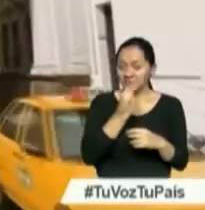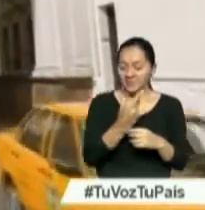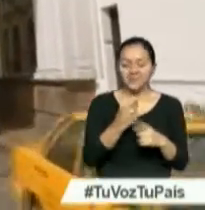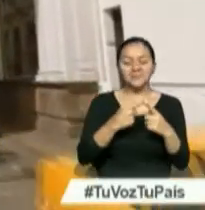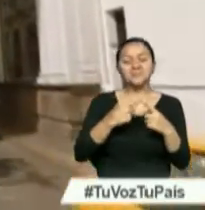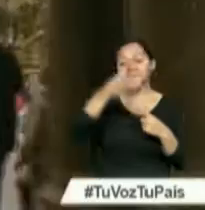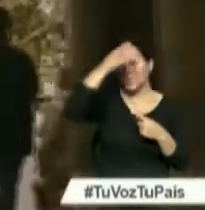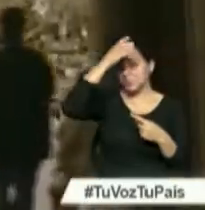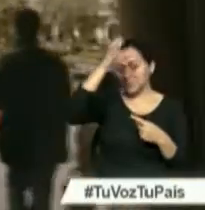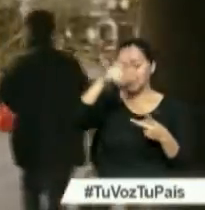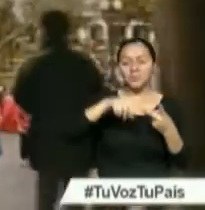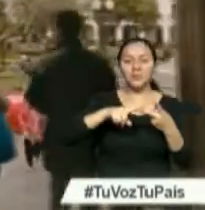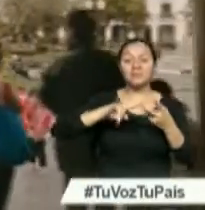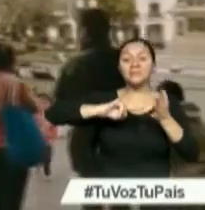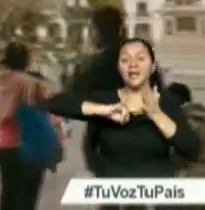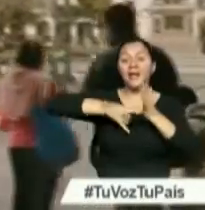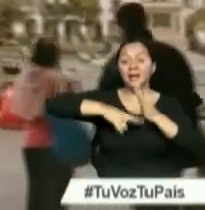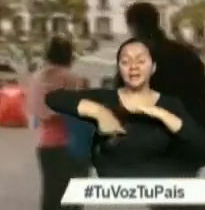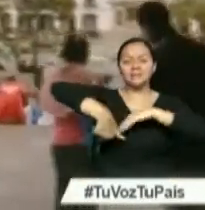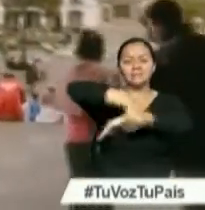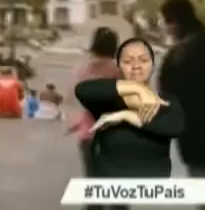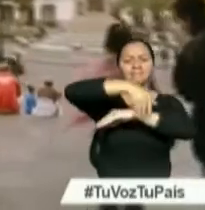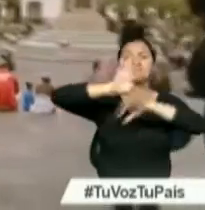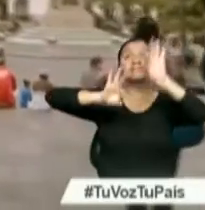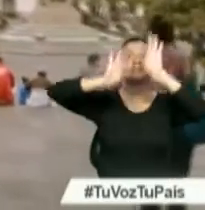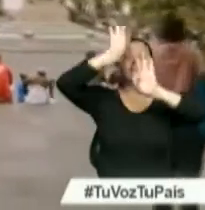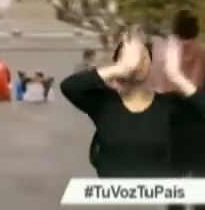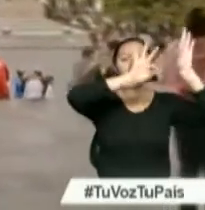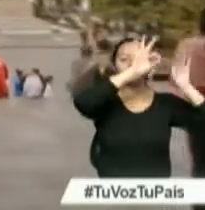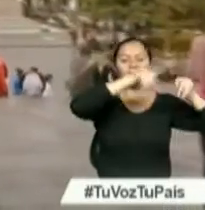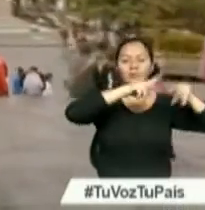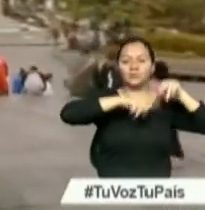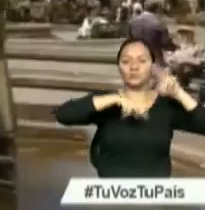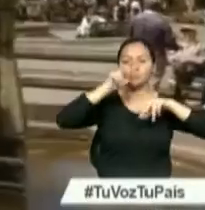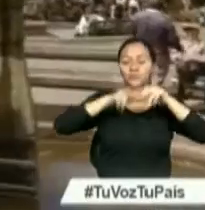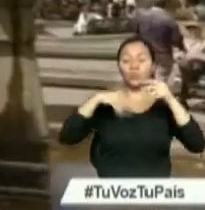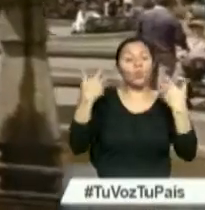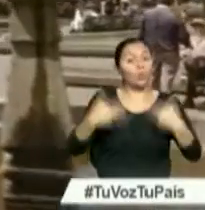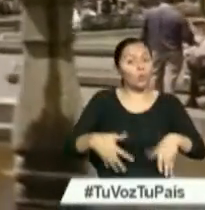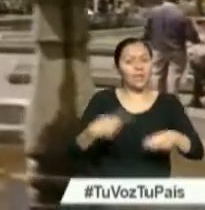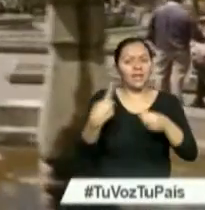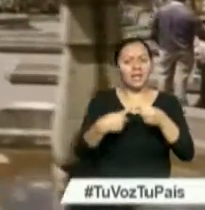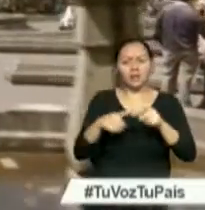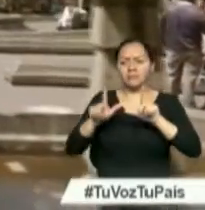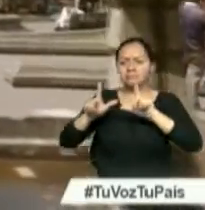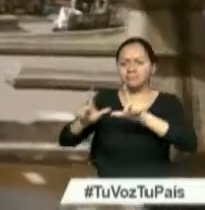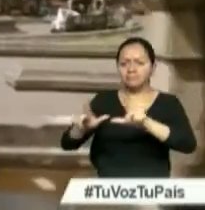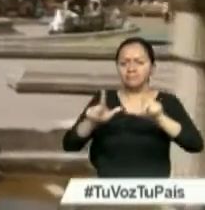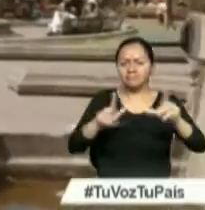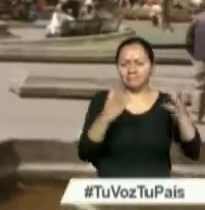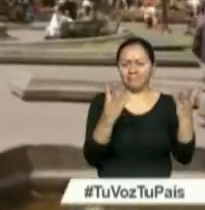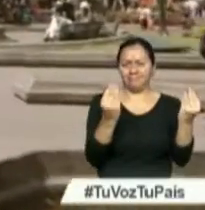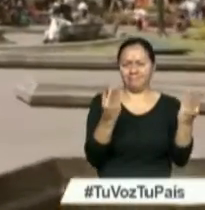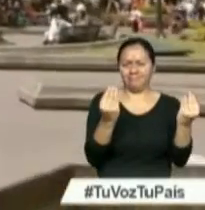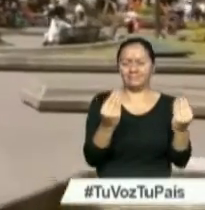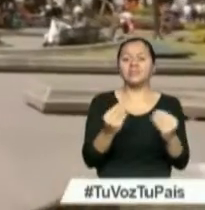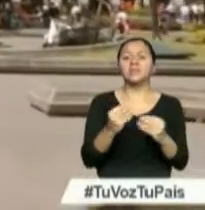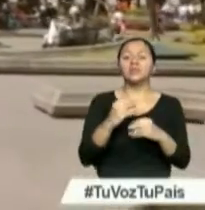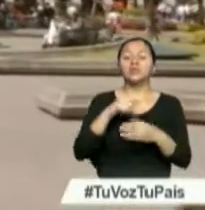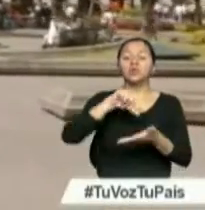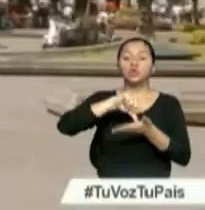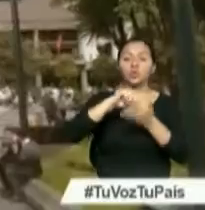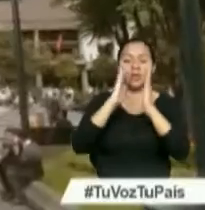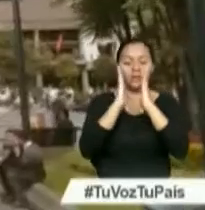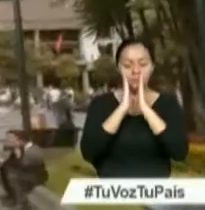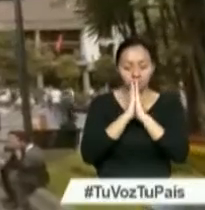cultura, su arquitectura y su gente han llevado a Quito a ser merecedora de muchos títulos, como Quito Ciudad Convento o